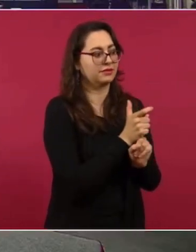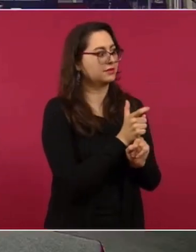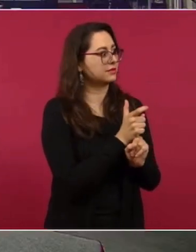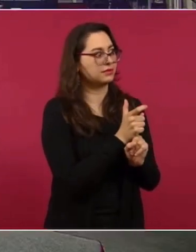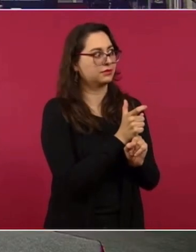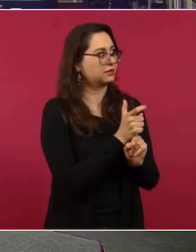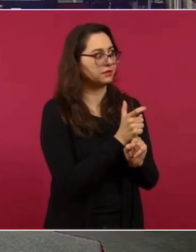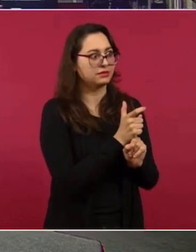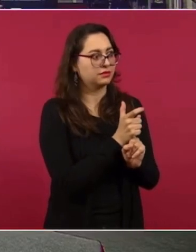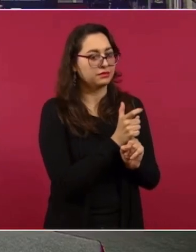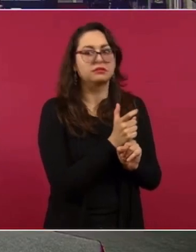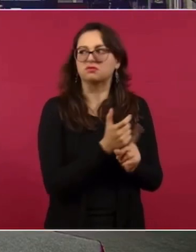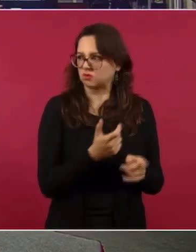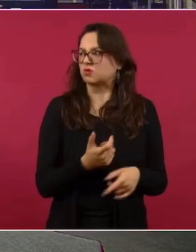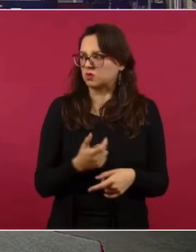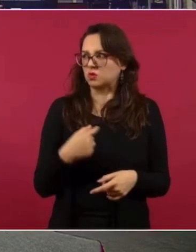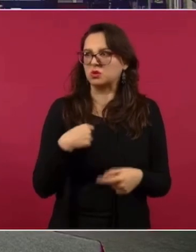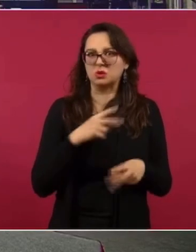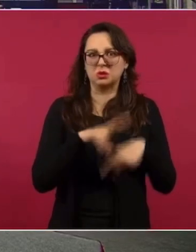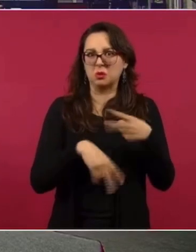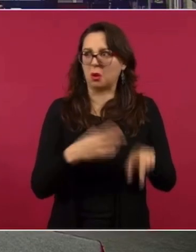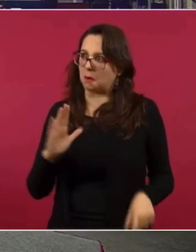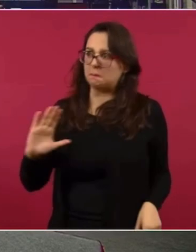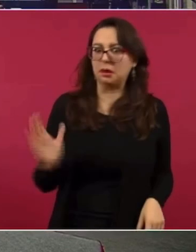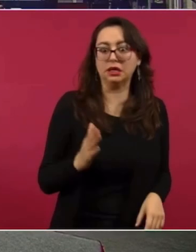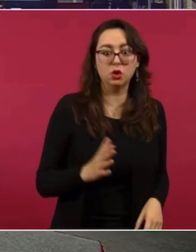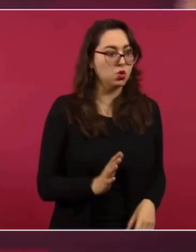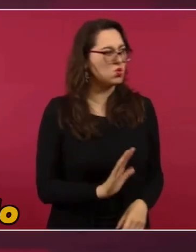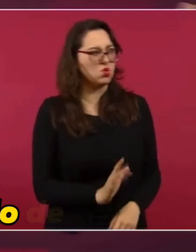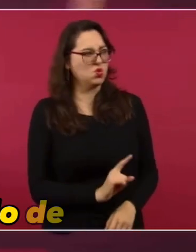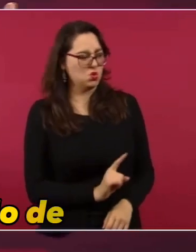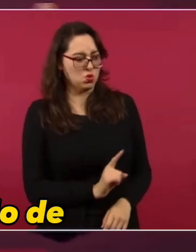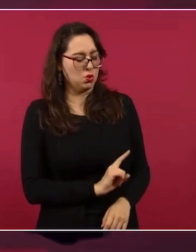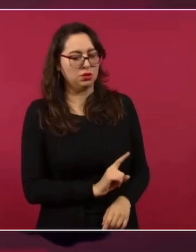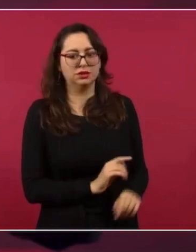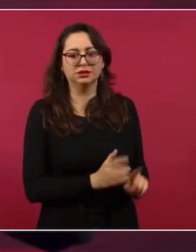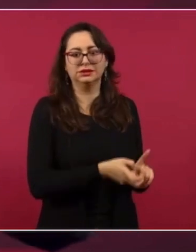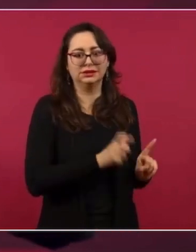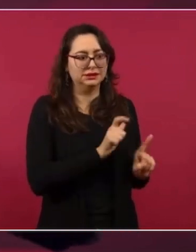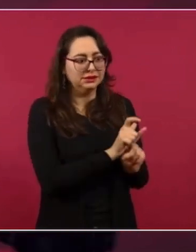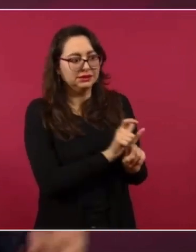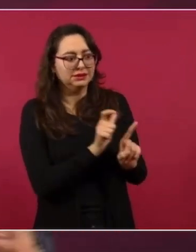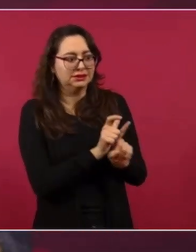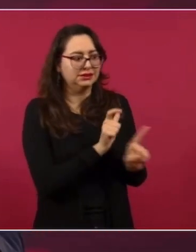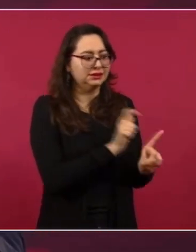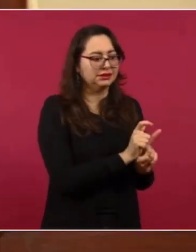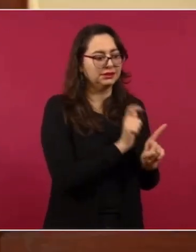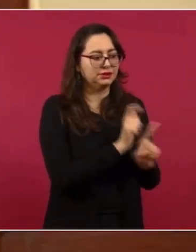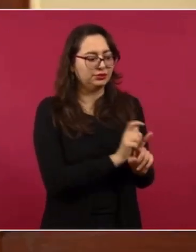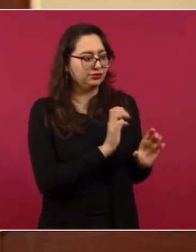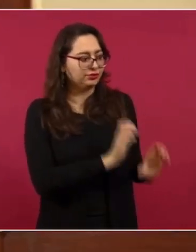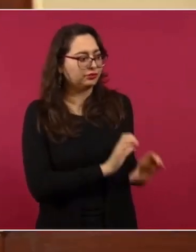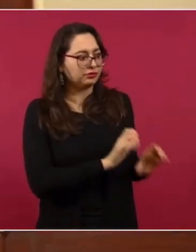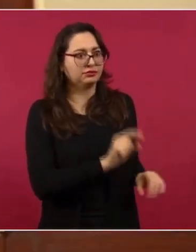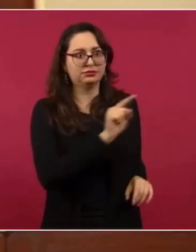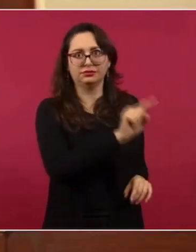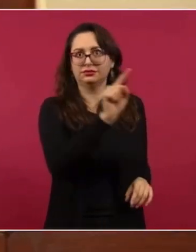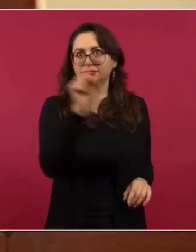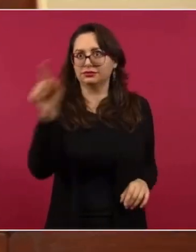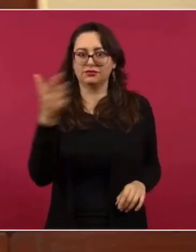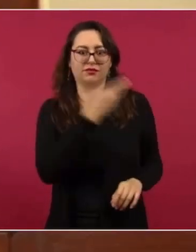a ser un escándalo. Estaban jefes de Estado de varios países en esa